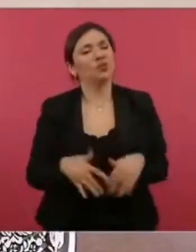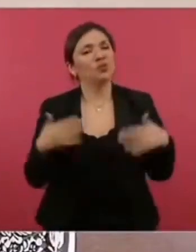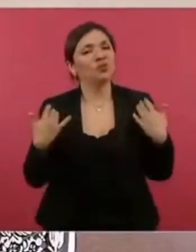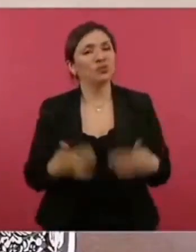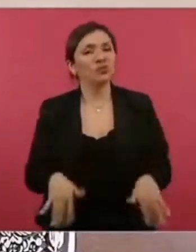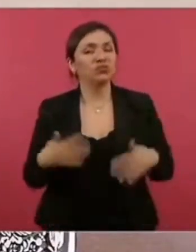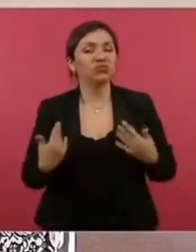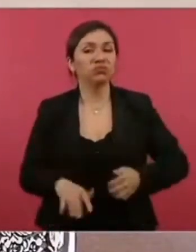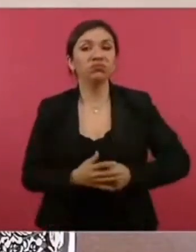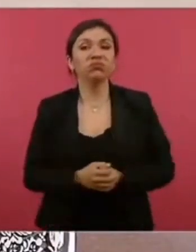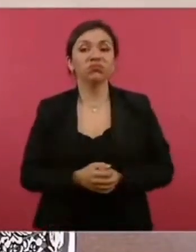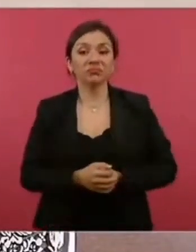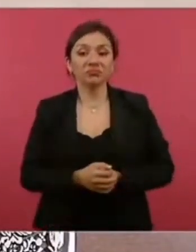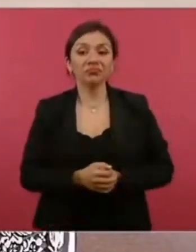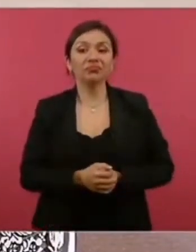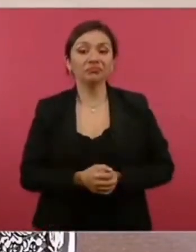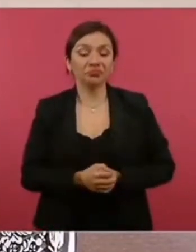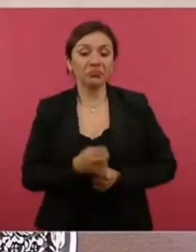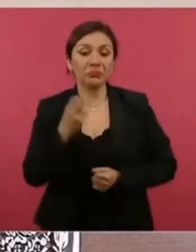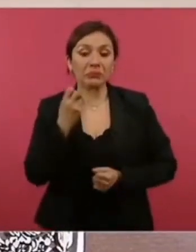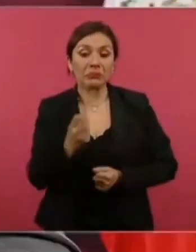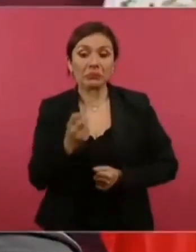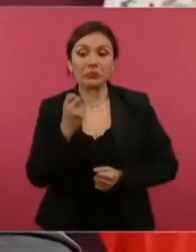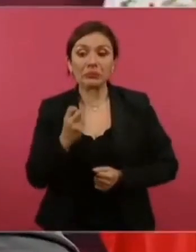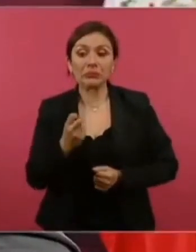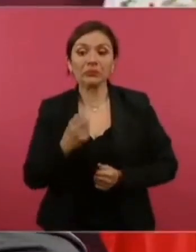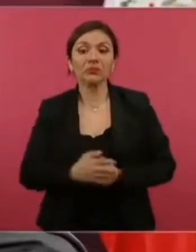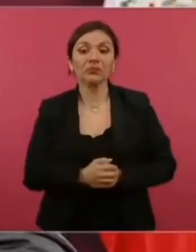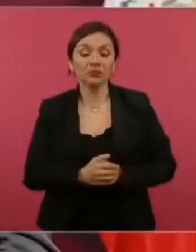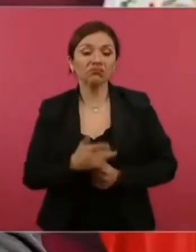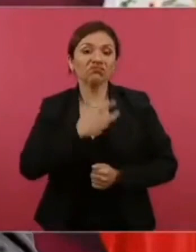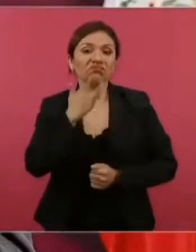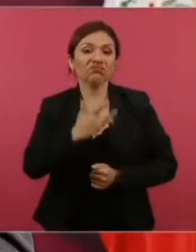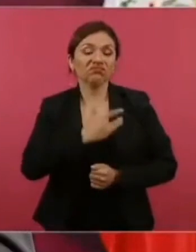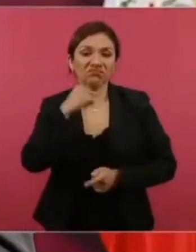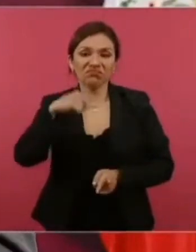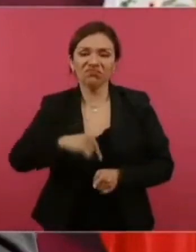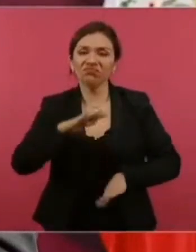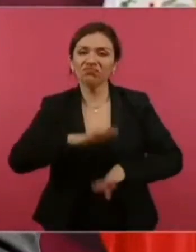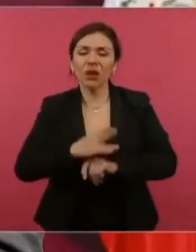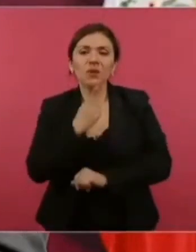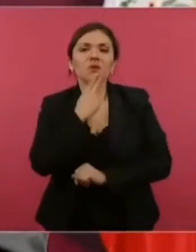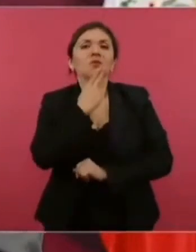algo que nos honra, nos